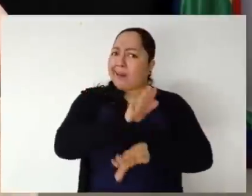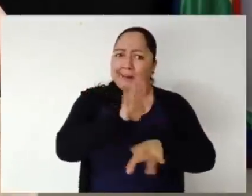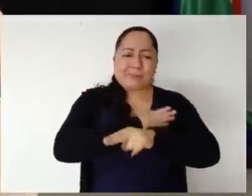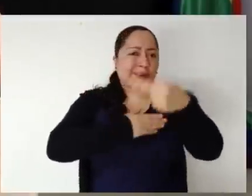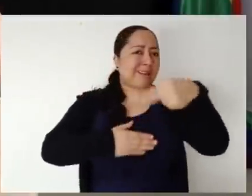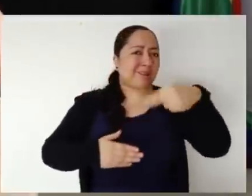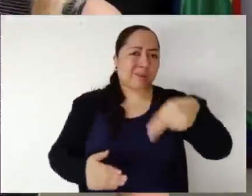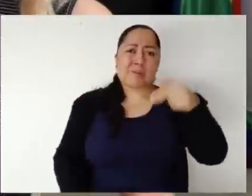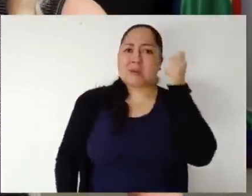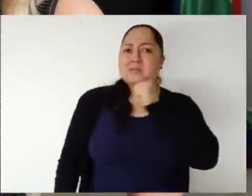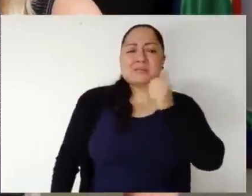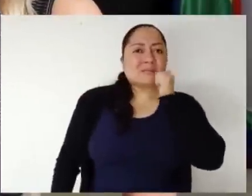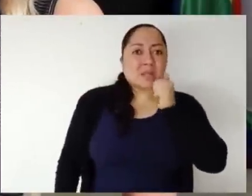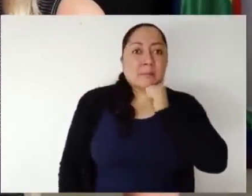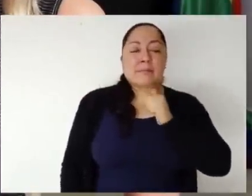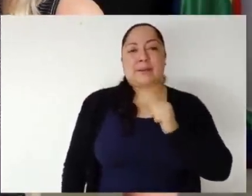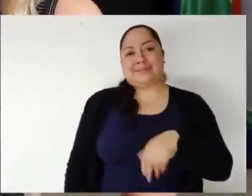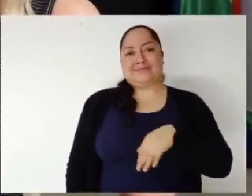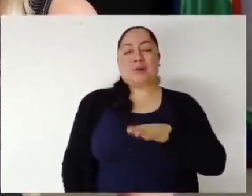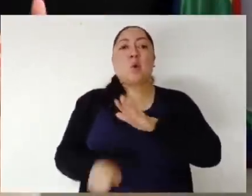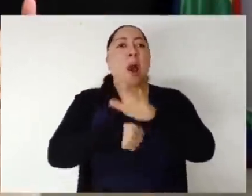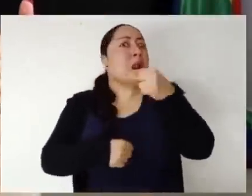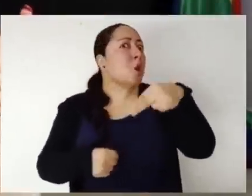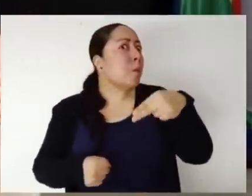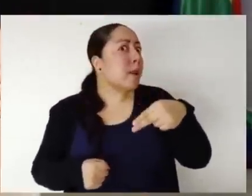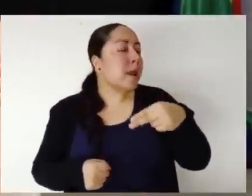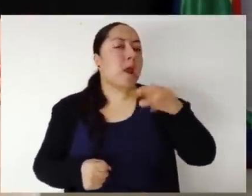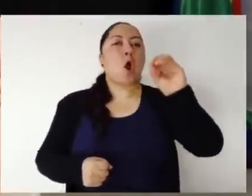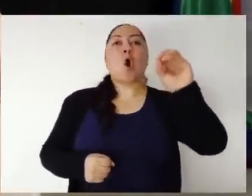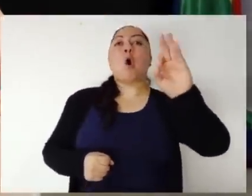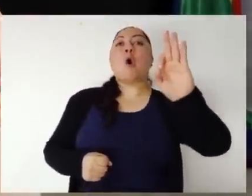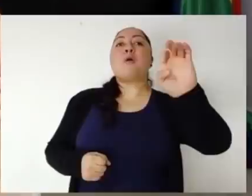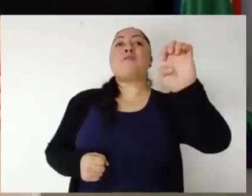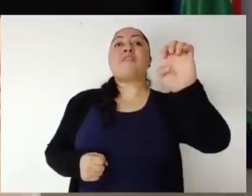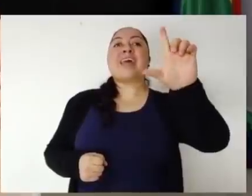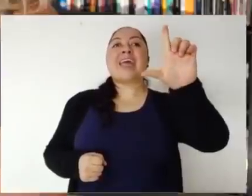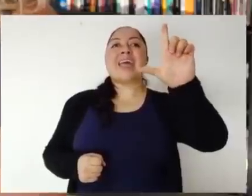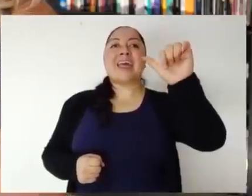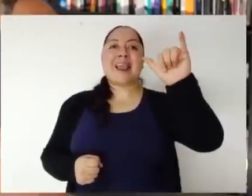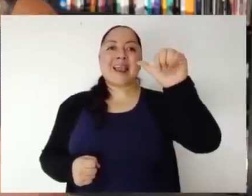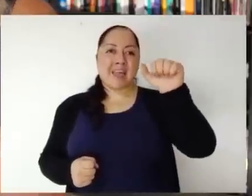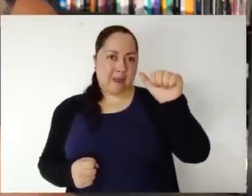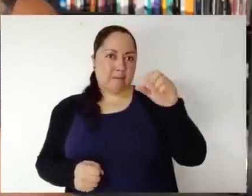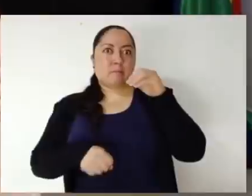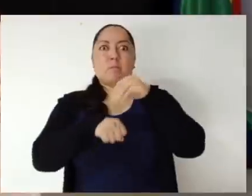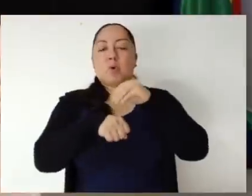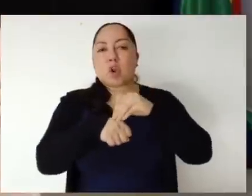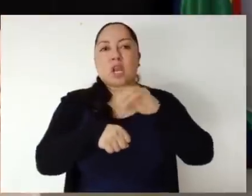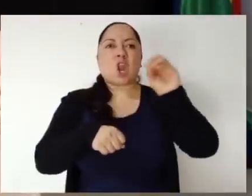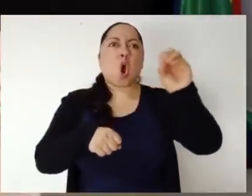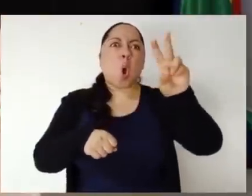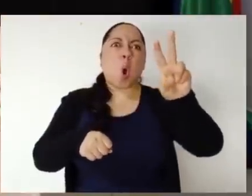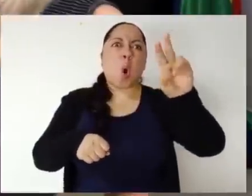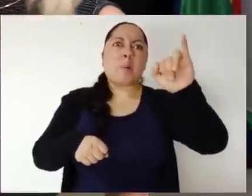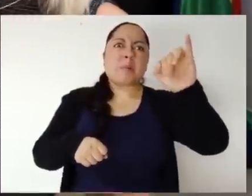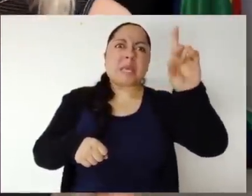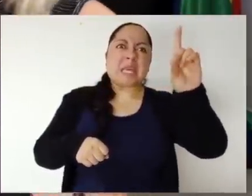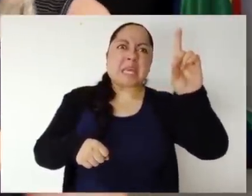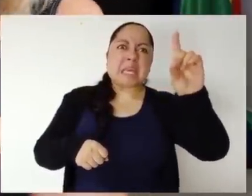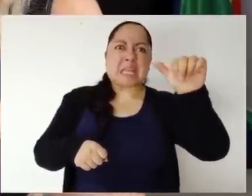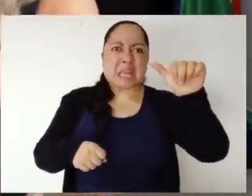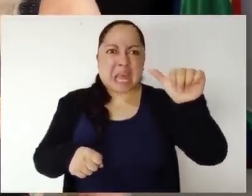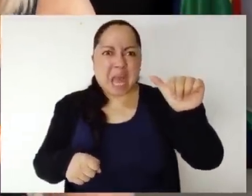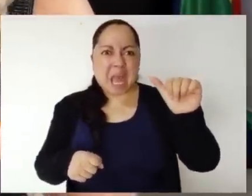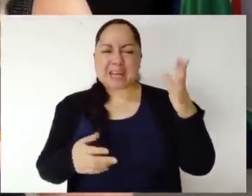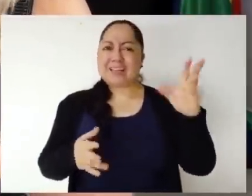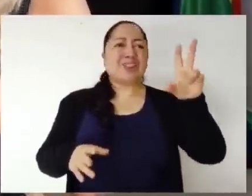nombre quieres tu bebida? A nombre de Ophelia, por favor. Ah, sí, claro, por supuesto. Olivia, Ophelio, Ovidia. No, no,